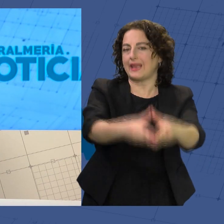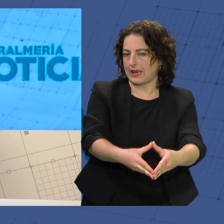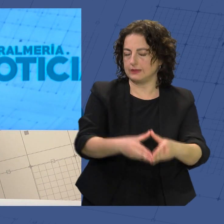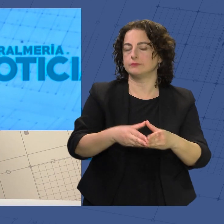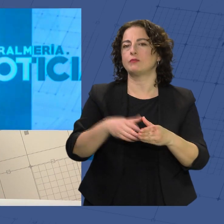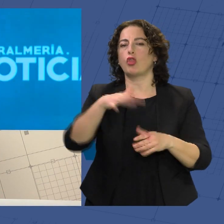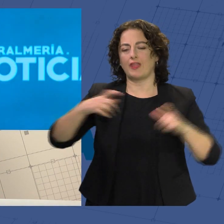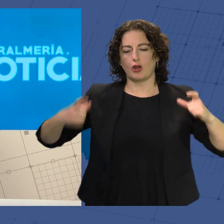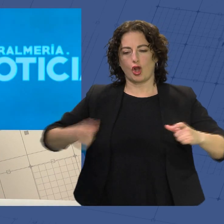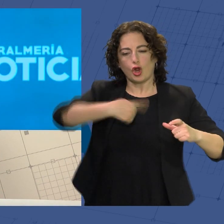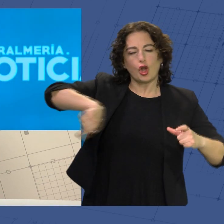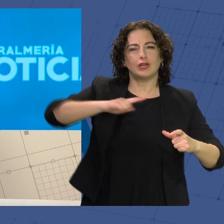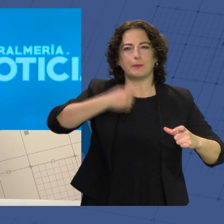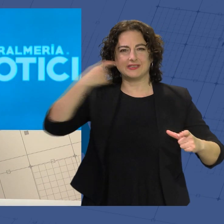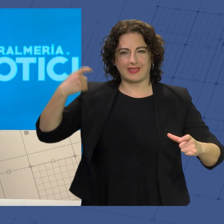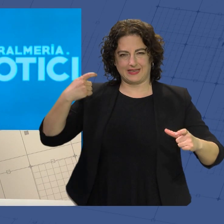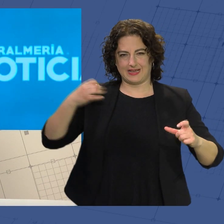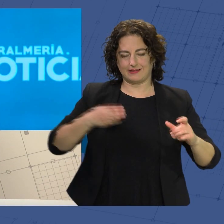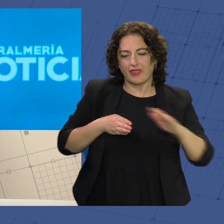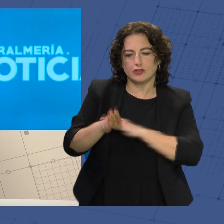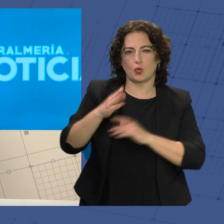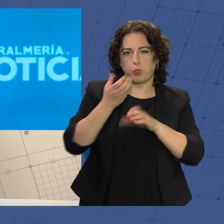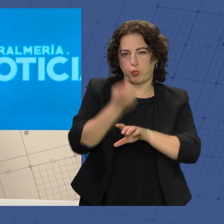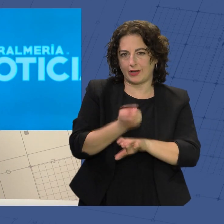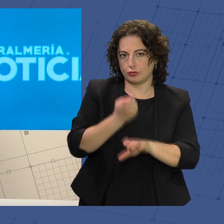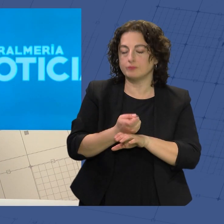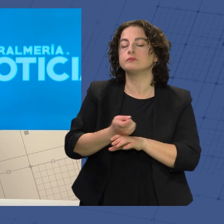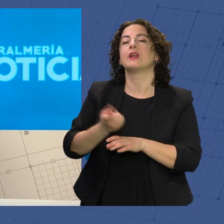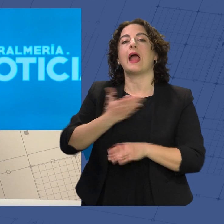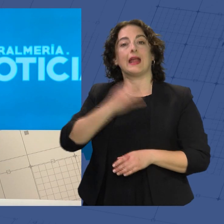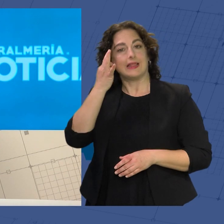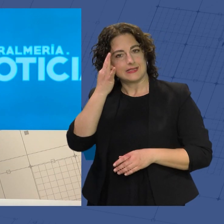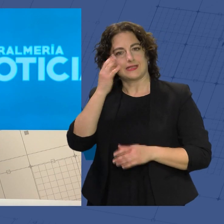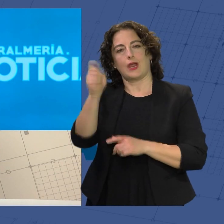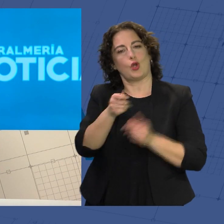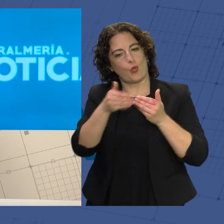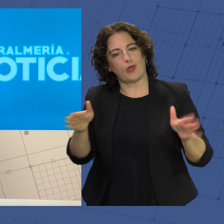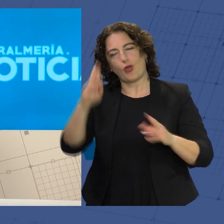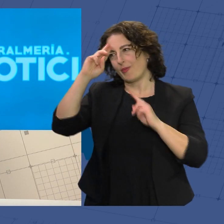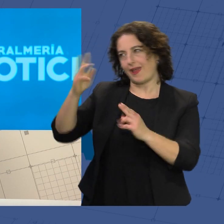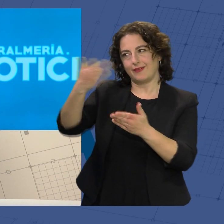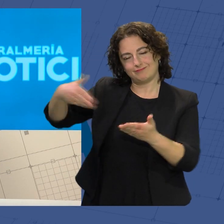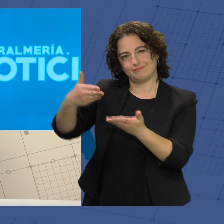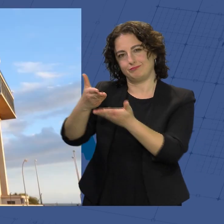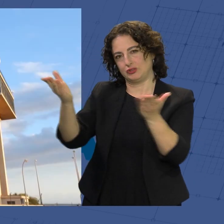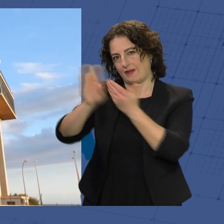al puerto y a la calle Cordoneros. La alcaldesa la ha inaugurado como homenaje a todos los vecinos del barrio.